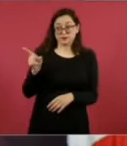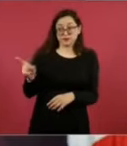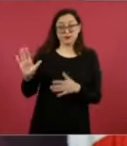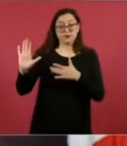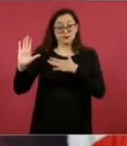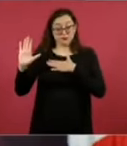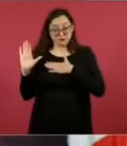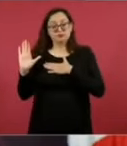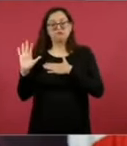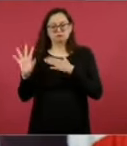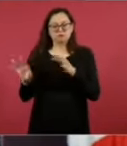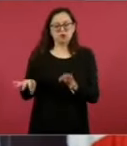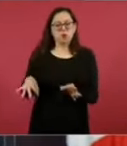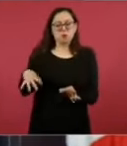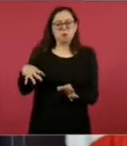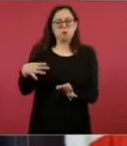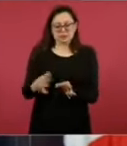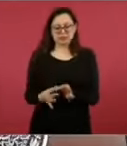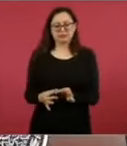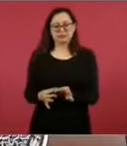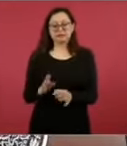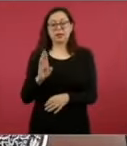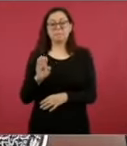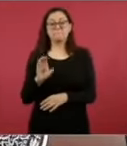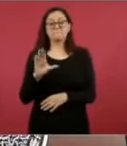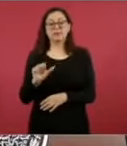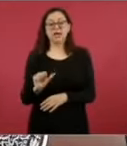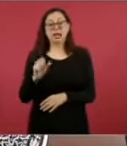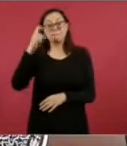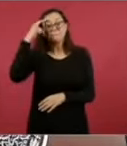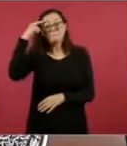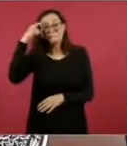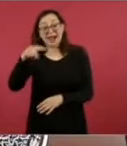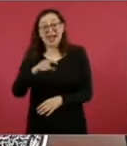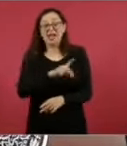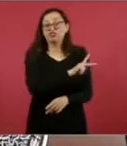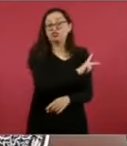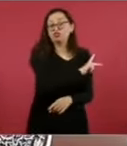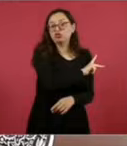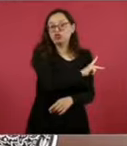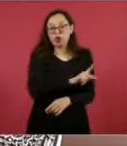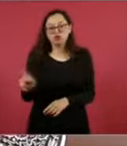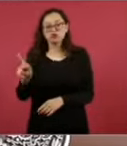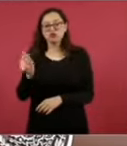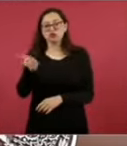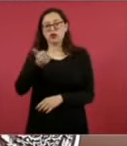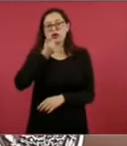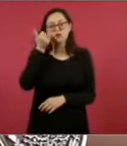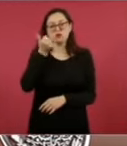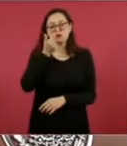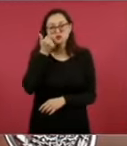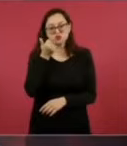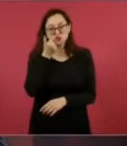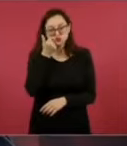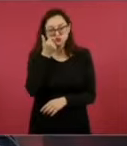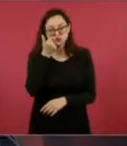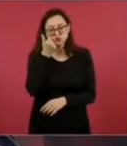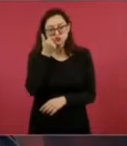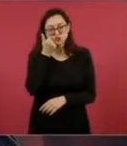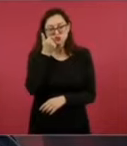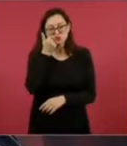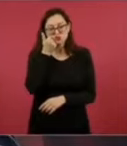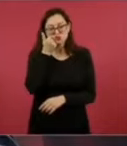y va a cumplir que le va a entregar beca universal, es decir, a todos los estudiantes de educación pública,